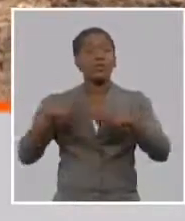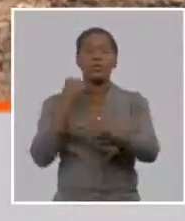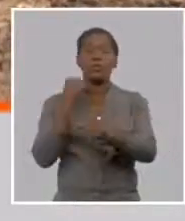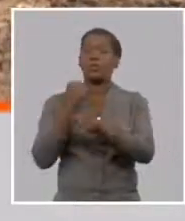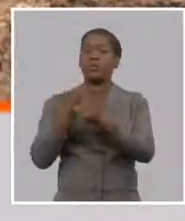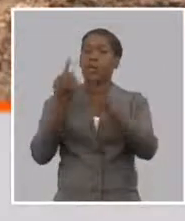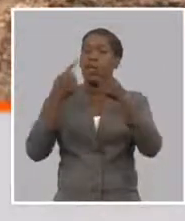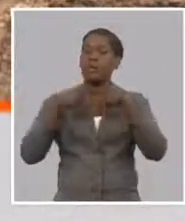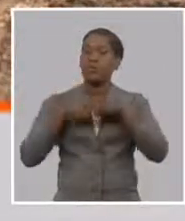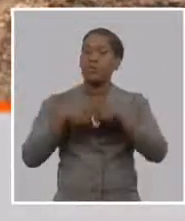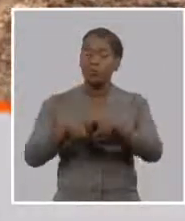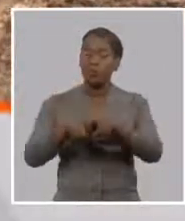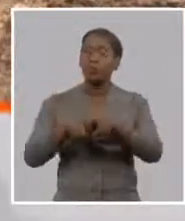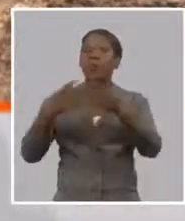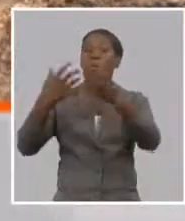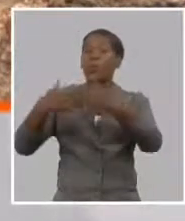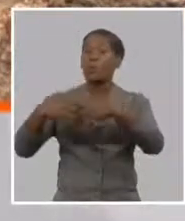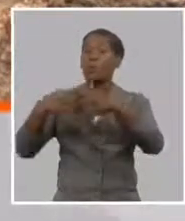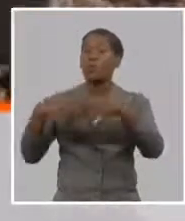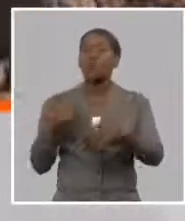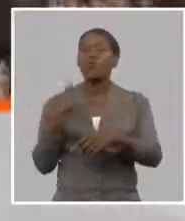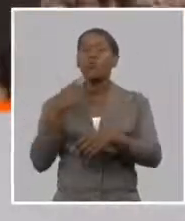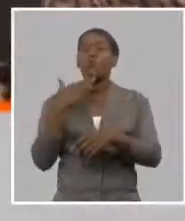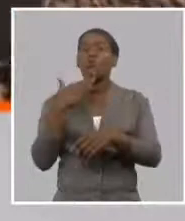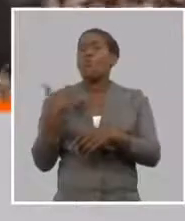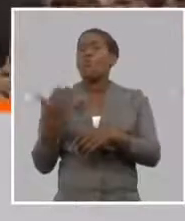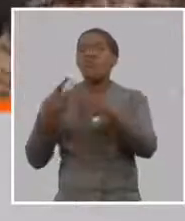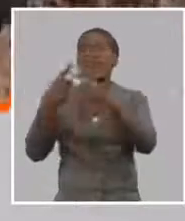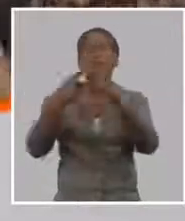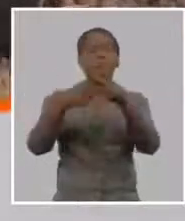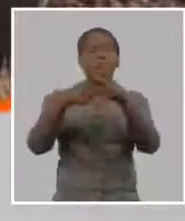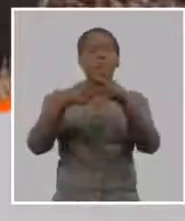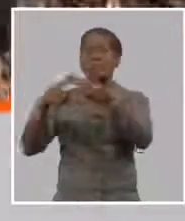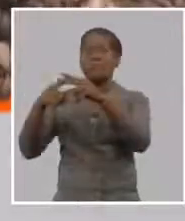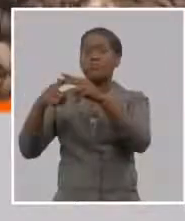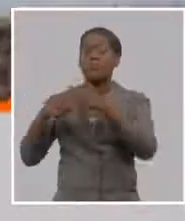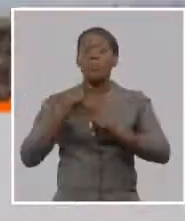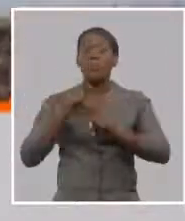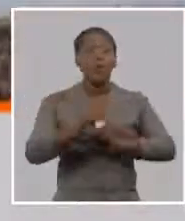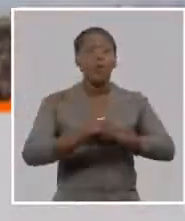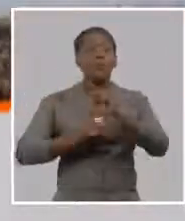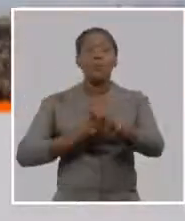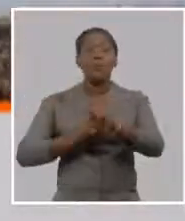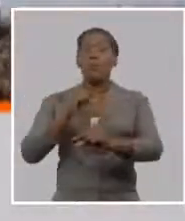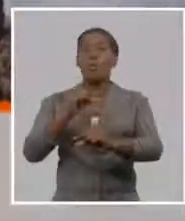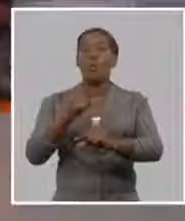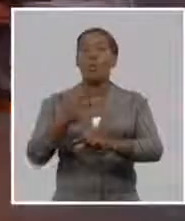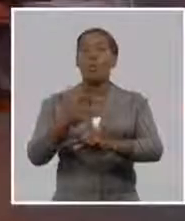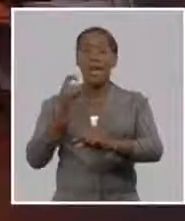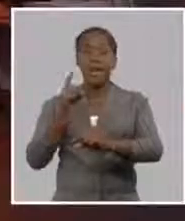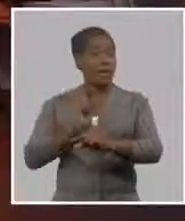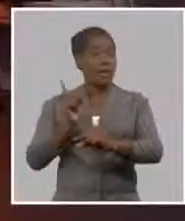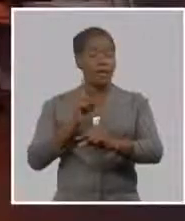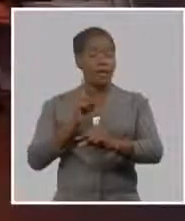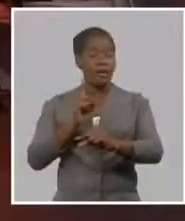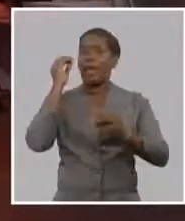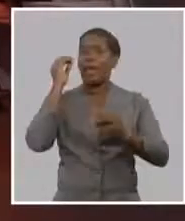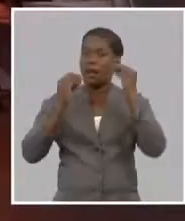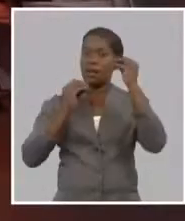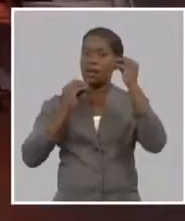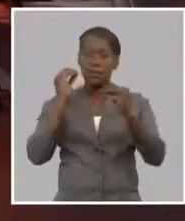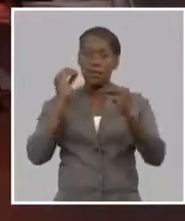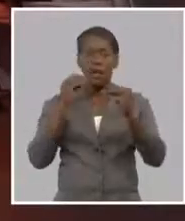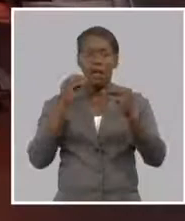nosotros debemos incentivar donde debemos llegar y bueno esta es una línea de trabajo que nosotros tenemos muy clara para el año